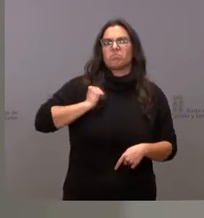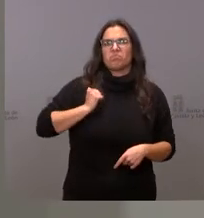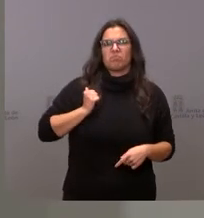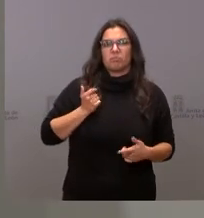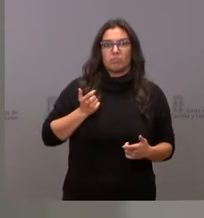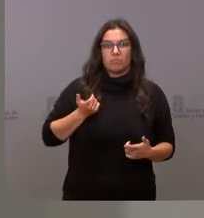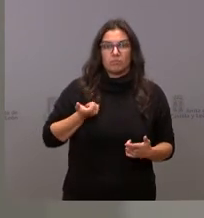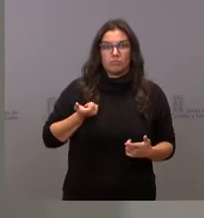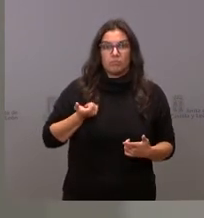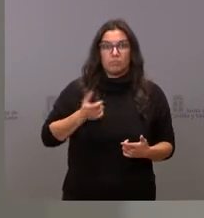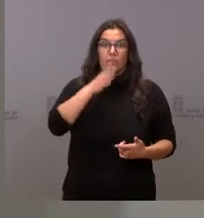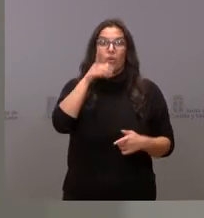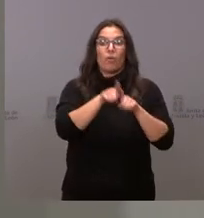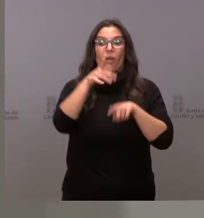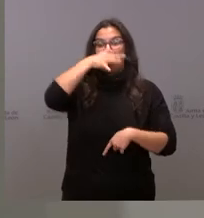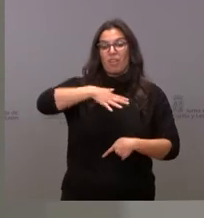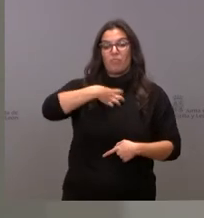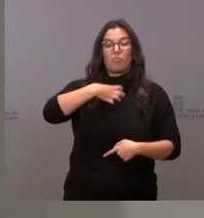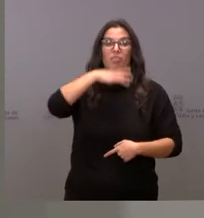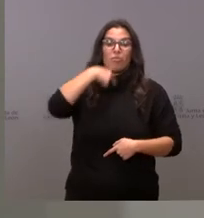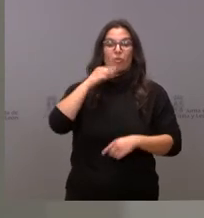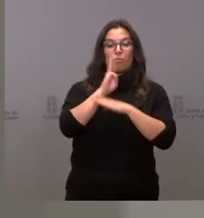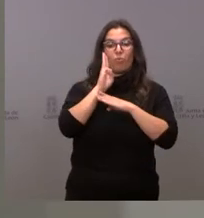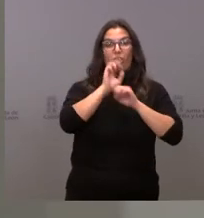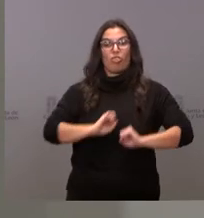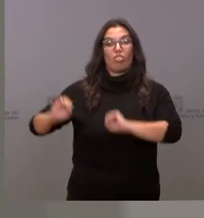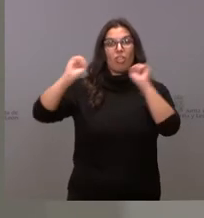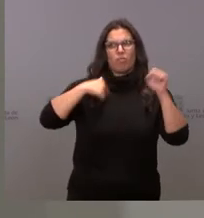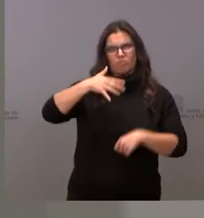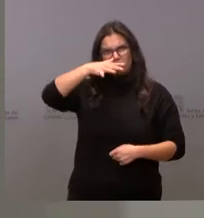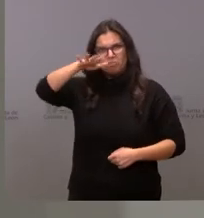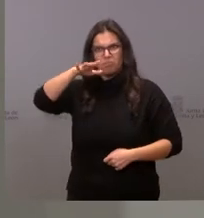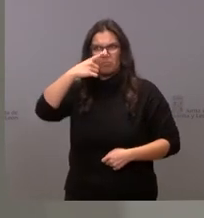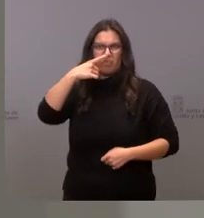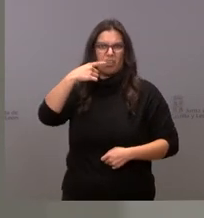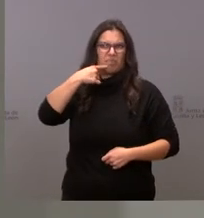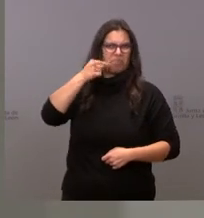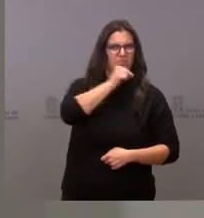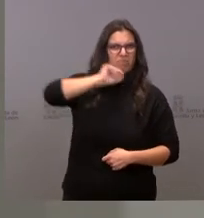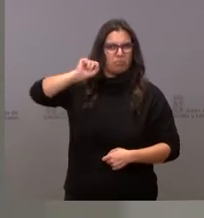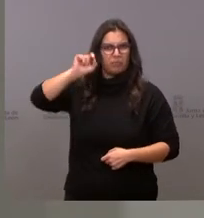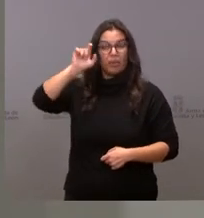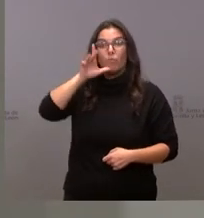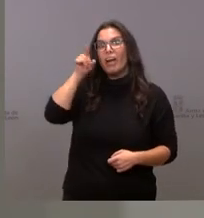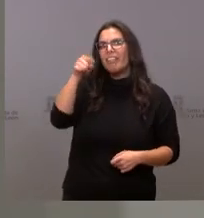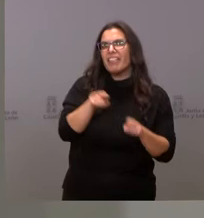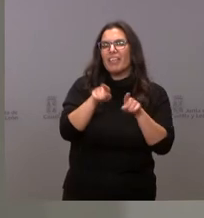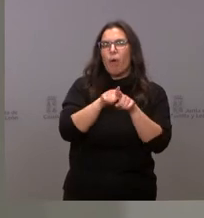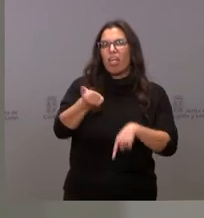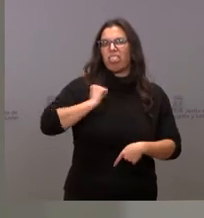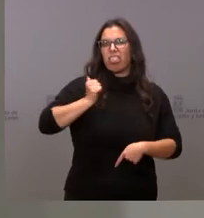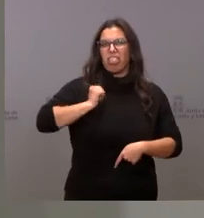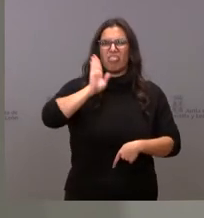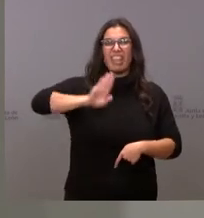valiéndose de la inmunidad parlamentaria al presidente de las Cortes porque lo que se hizo el otro día fue acusar de prevaricación